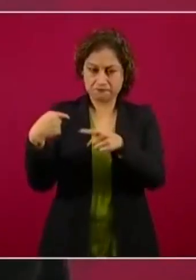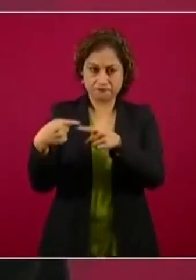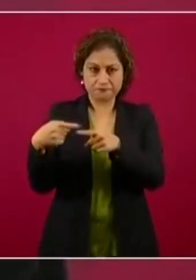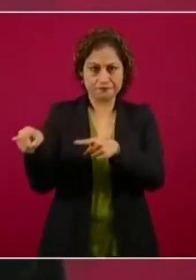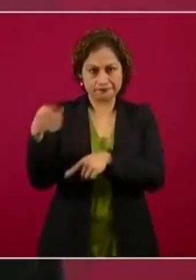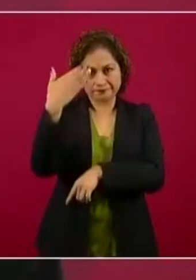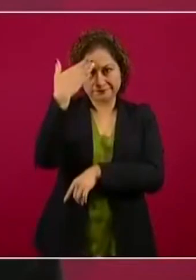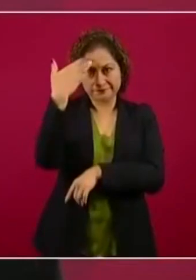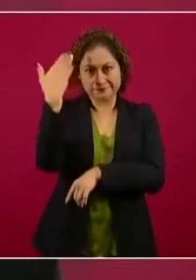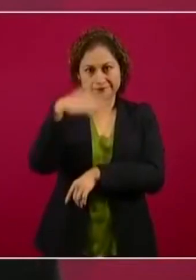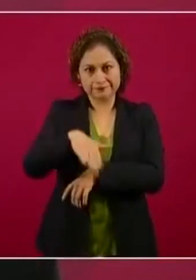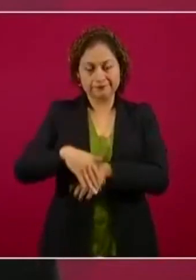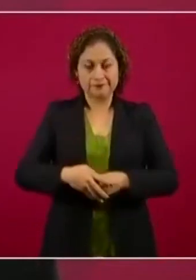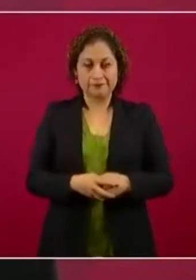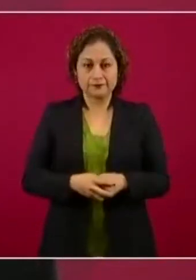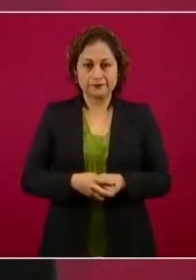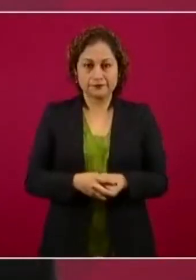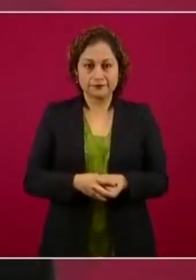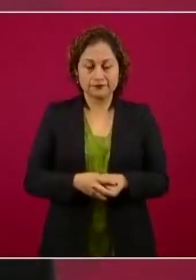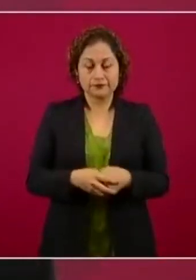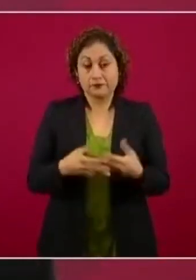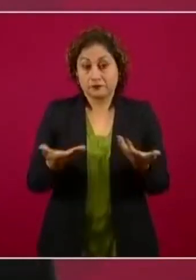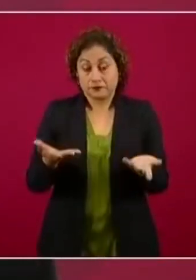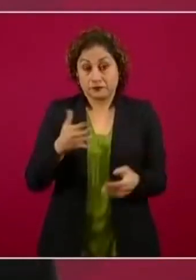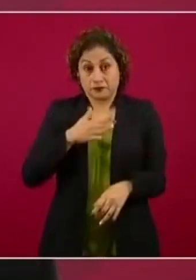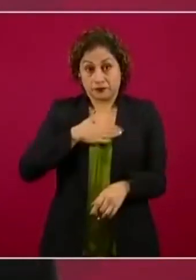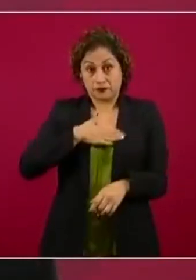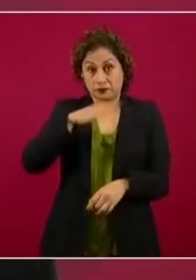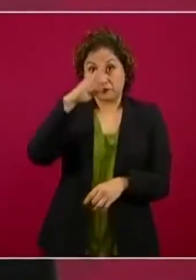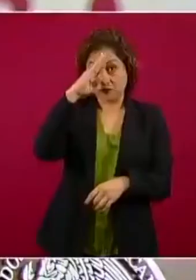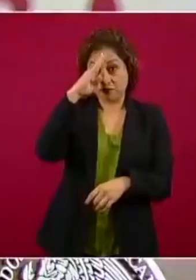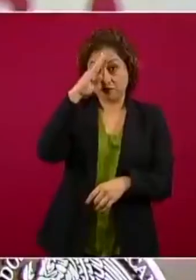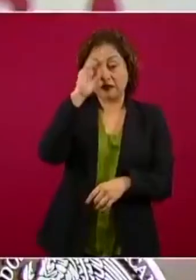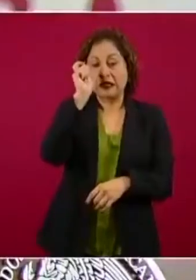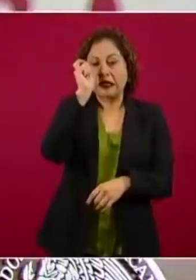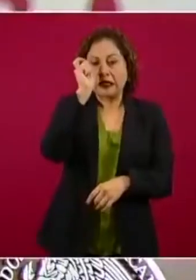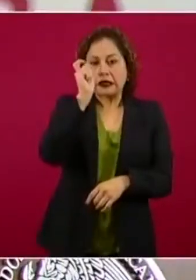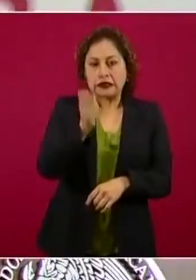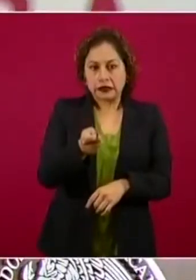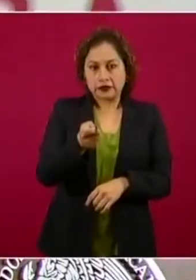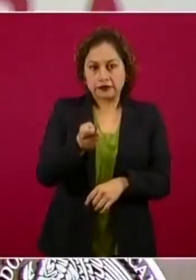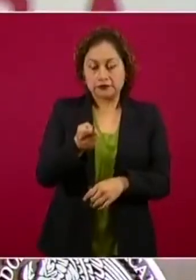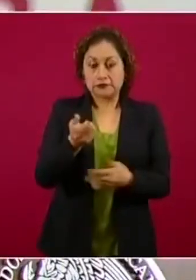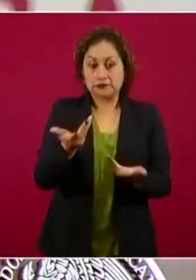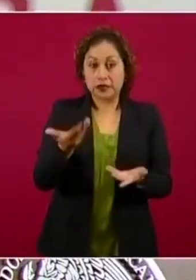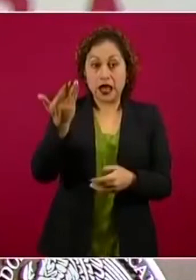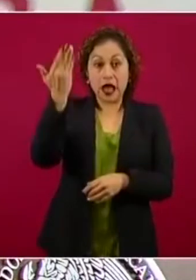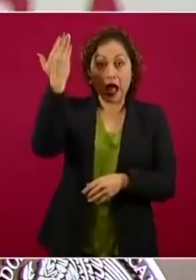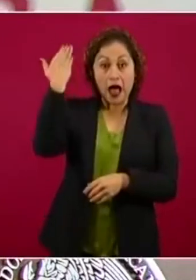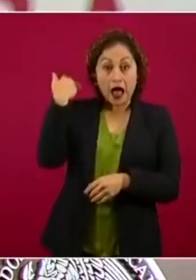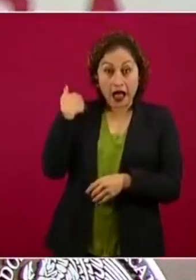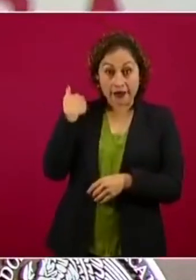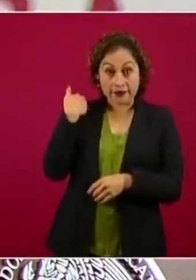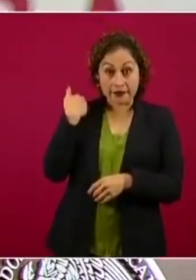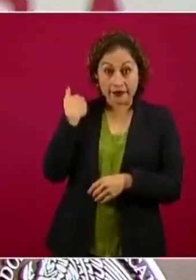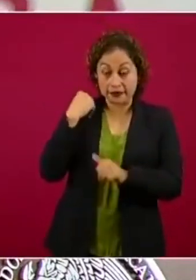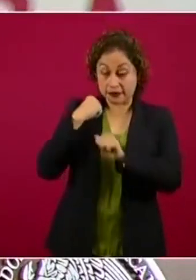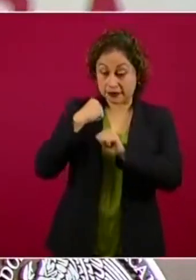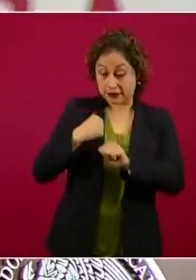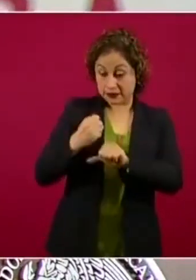Yo creo que nunca había ocupado la Secretaría de Educación Pública